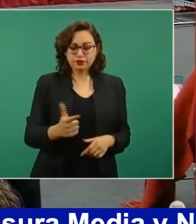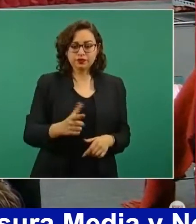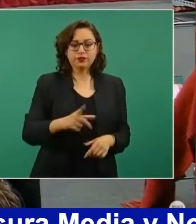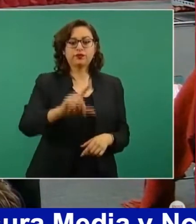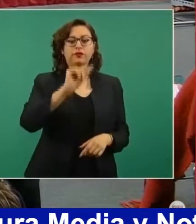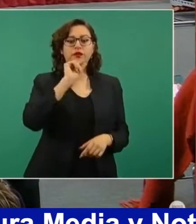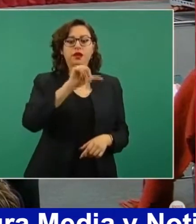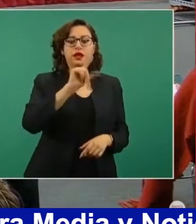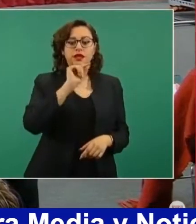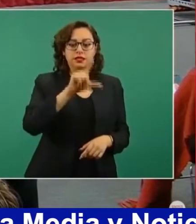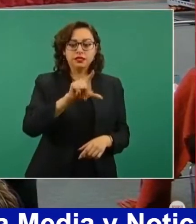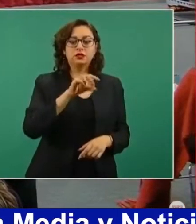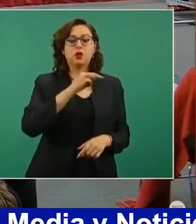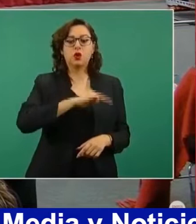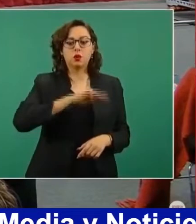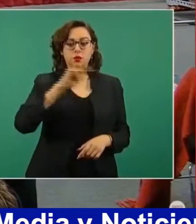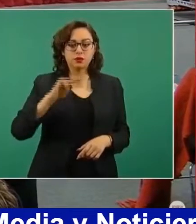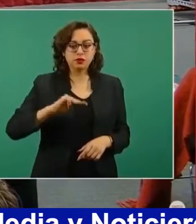Michoacán,